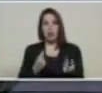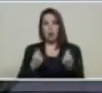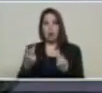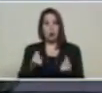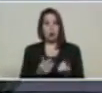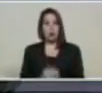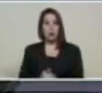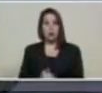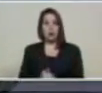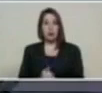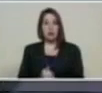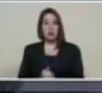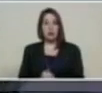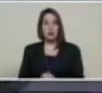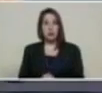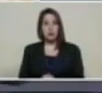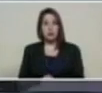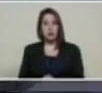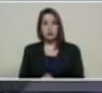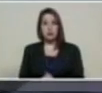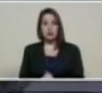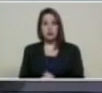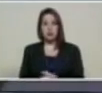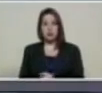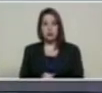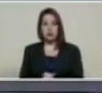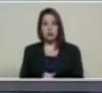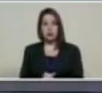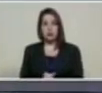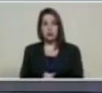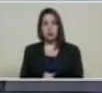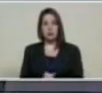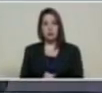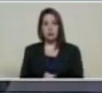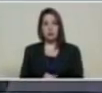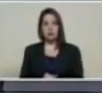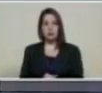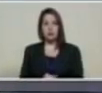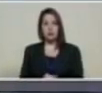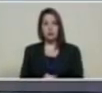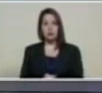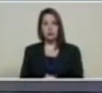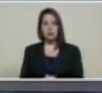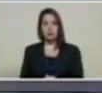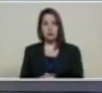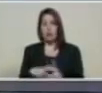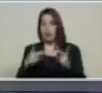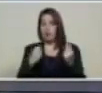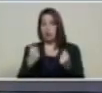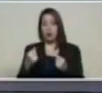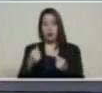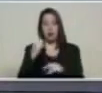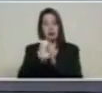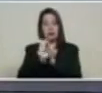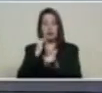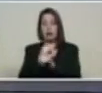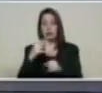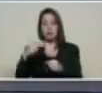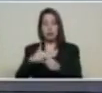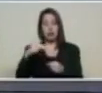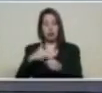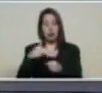comercial que quiera determinar la persona que libremente compre el Petro la moneda digital petrolera